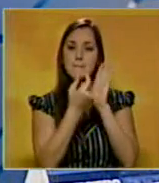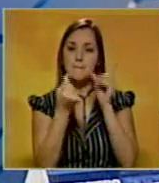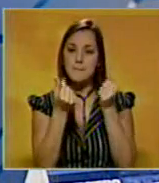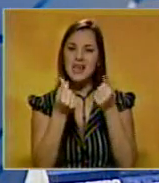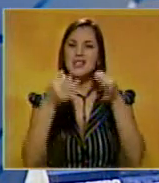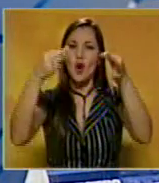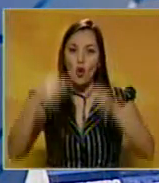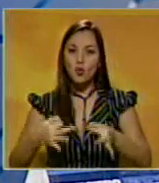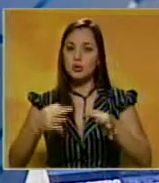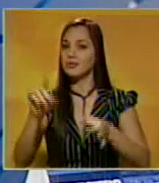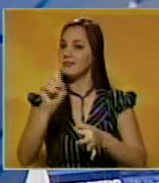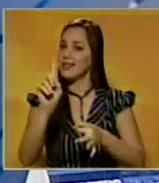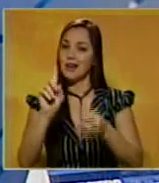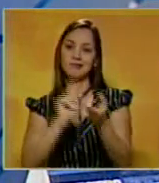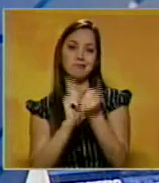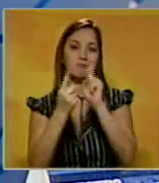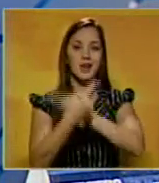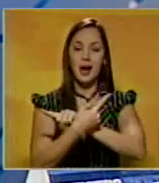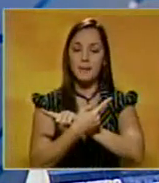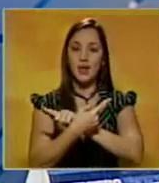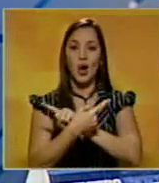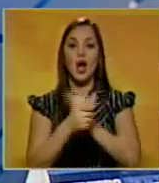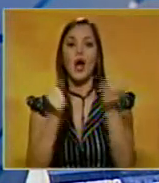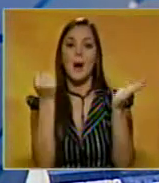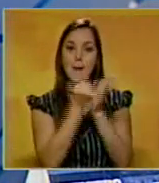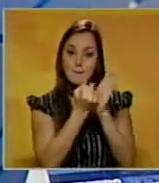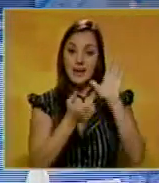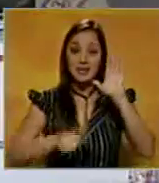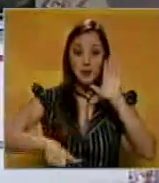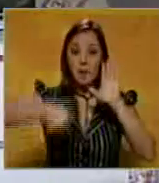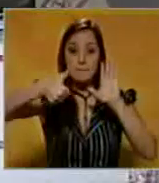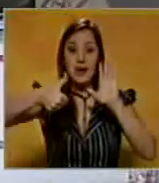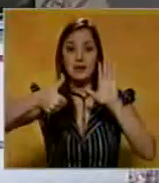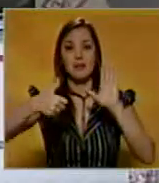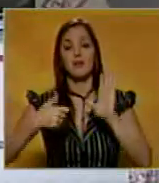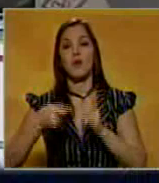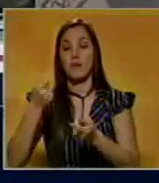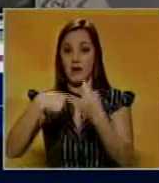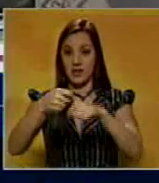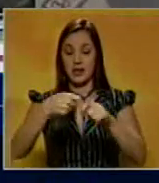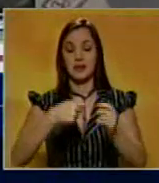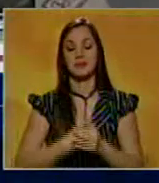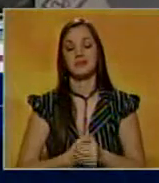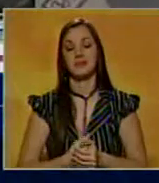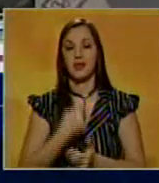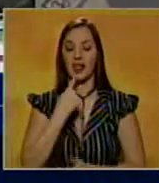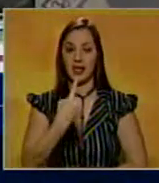lo realizó el presidente Nicolás Maduro como parte de nuevas medidas económicas. Por eso,